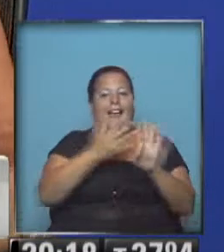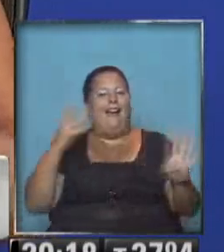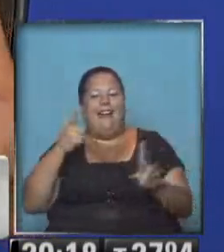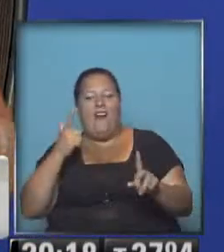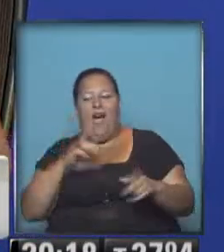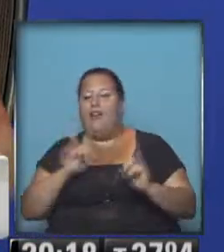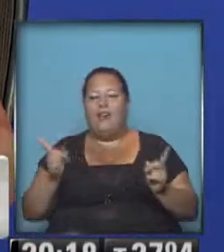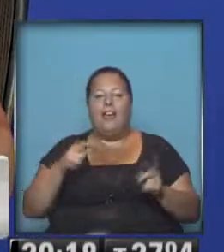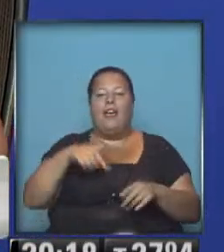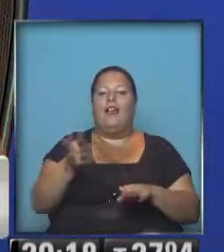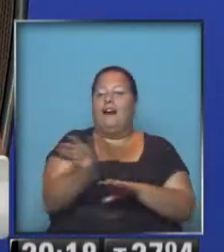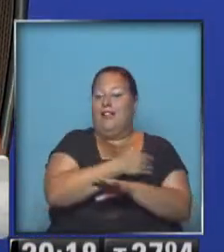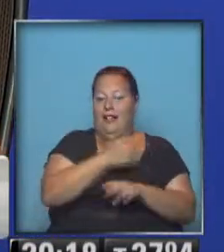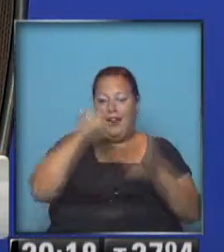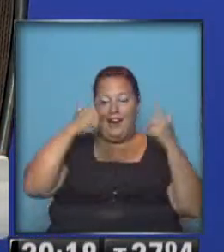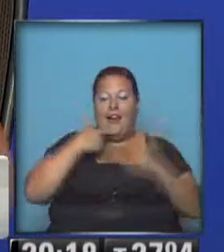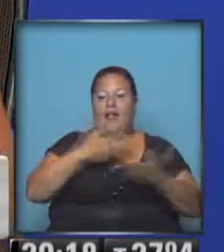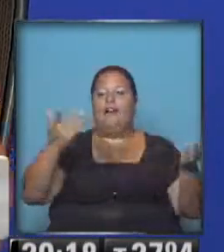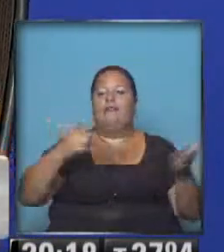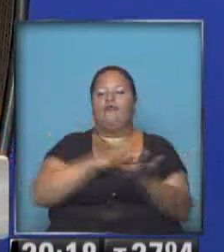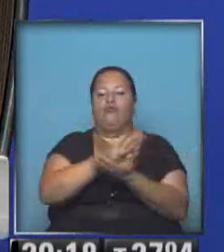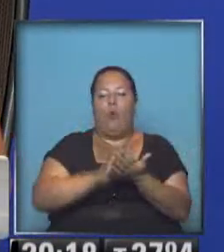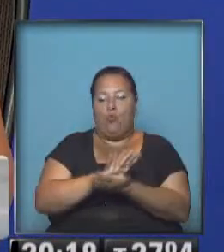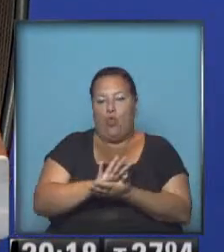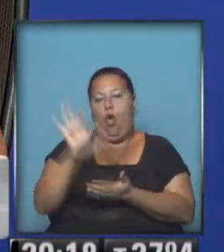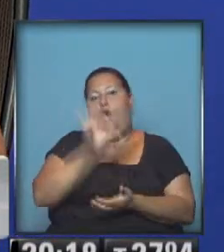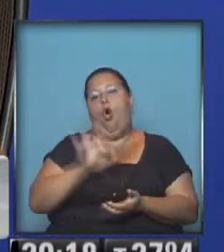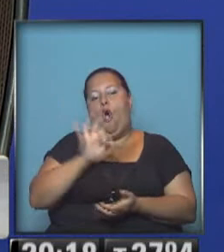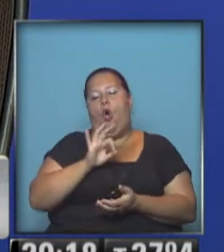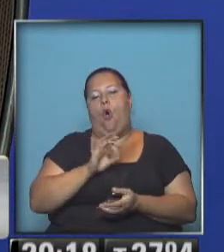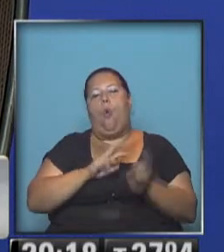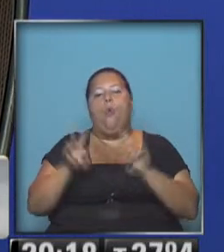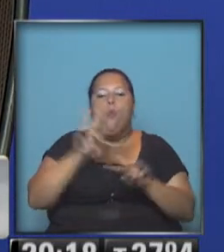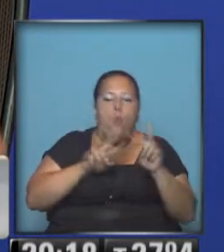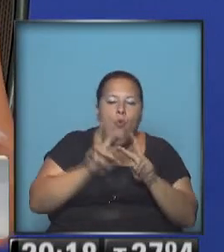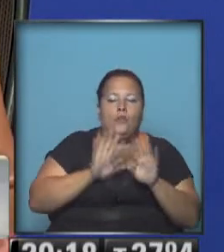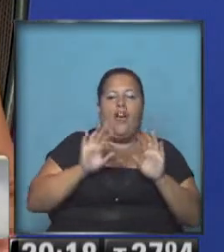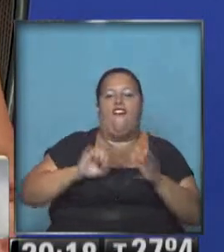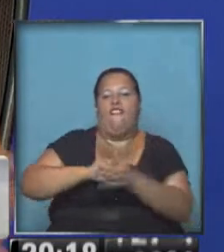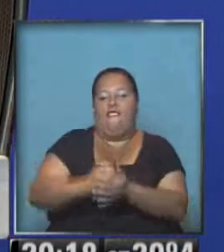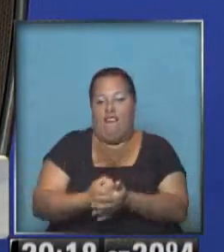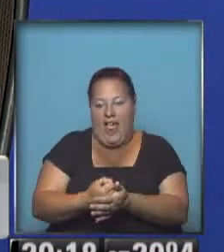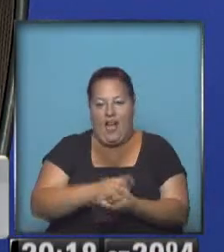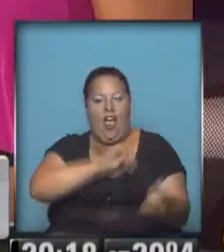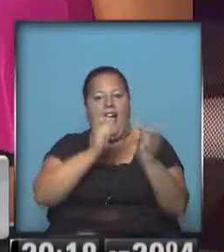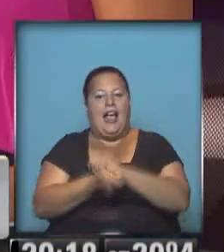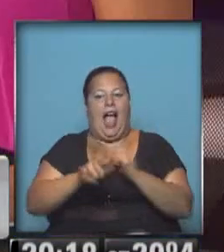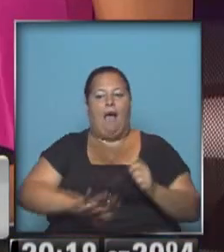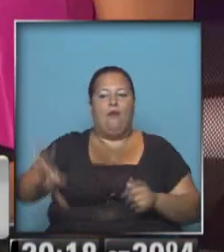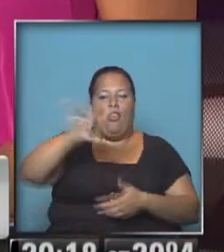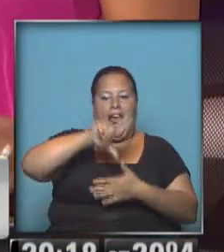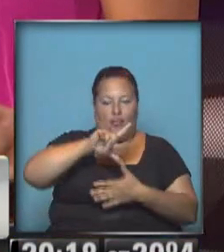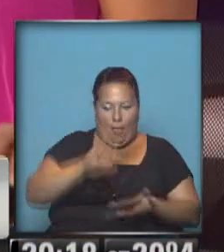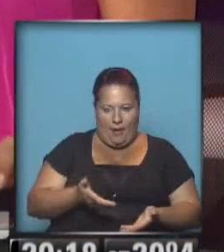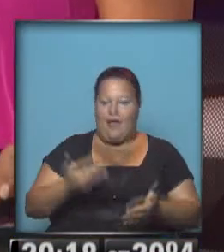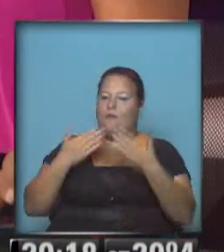ya no hay fila de alfiles, salió el rey a dar una respuesta o a intentar parar los cambios que hay en nuestra región. Muy